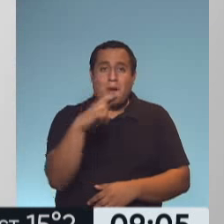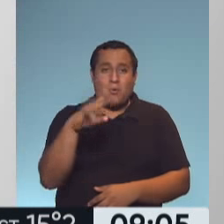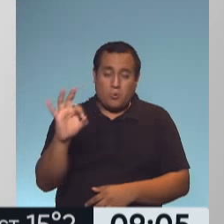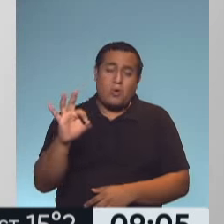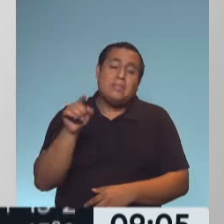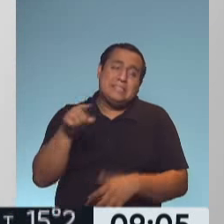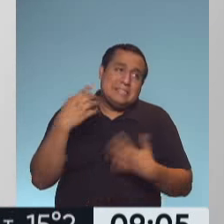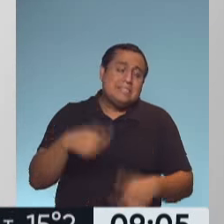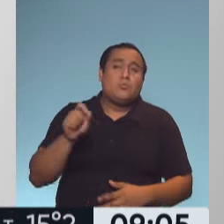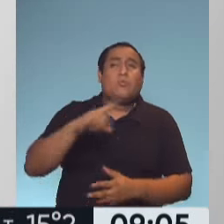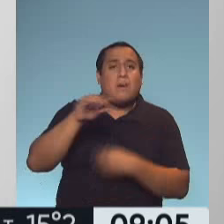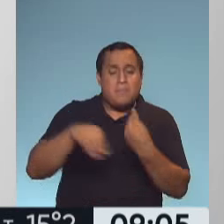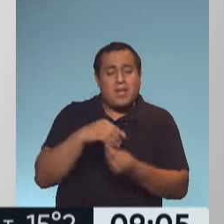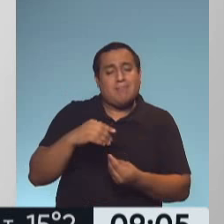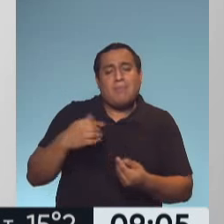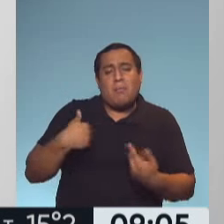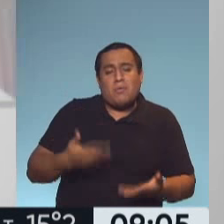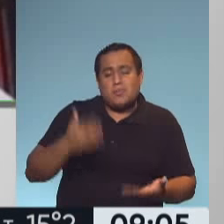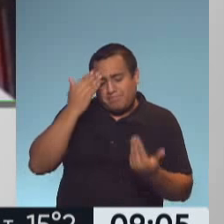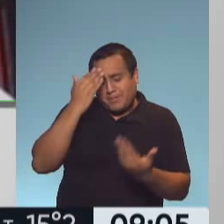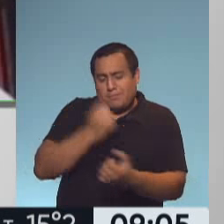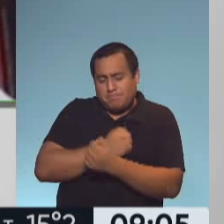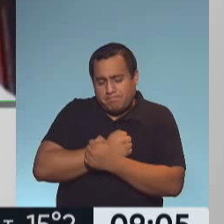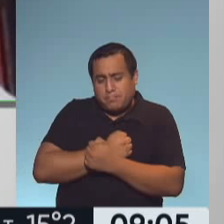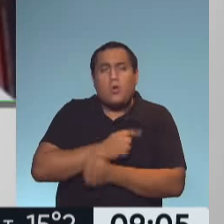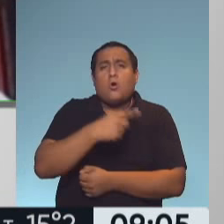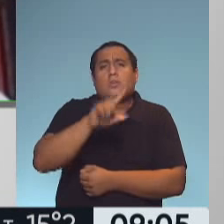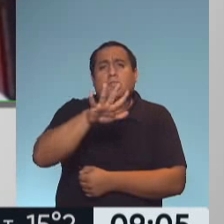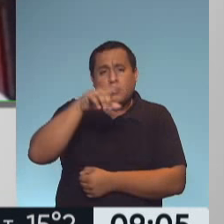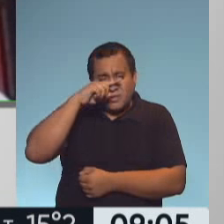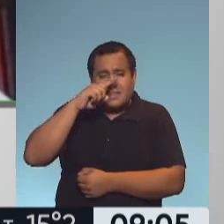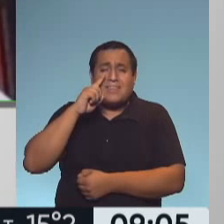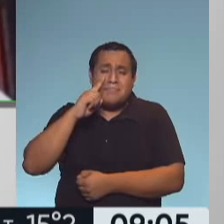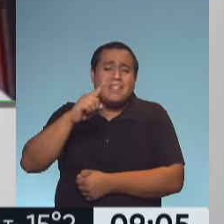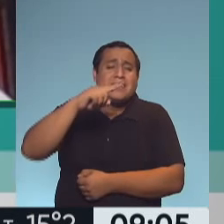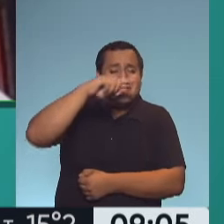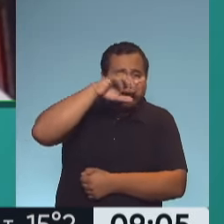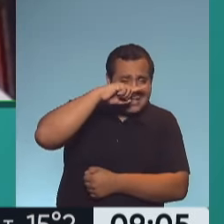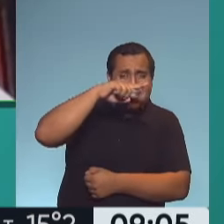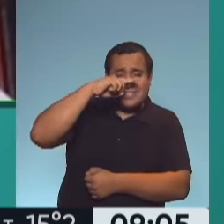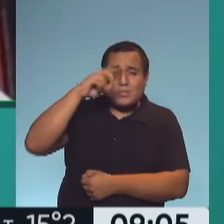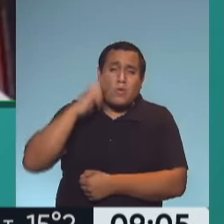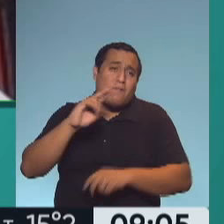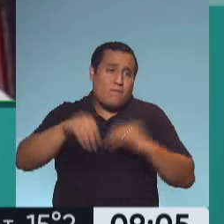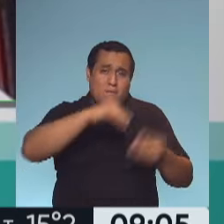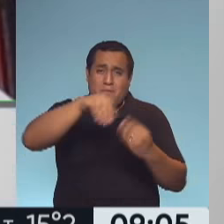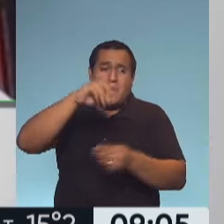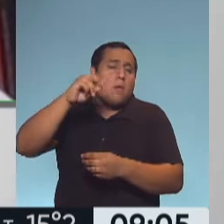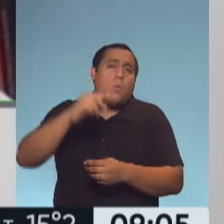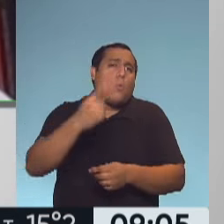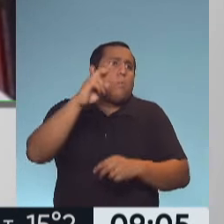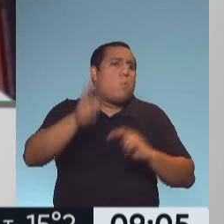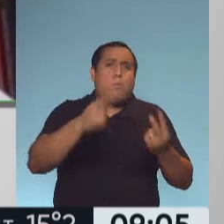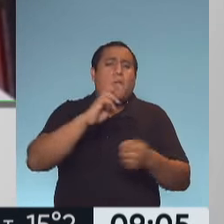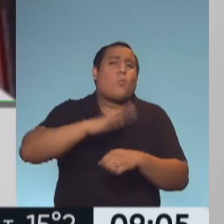mi pésame a él y a todas las otras 57.779 familias, digamos, que han perdido alguna persona